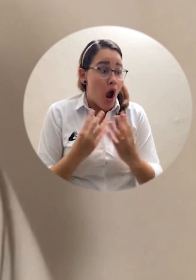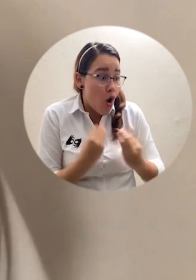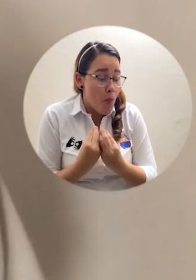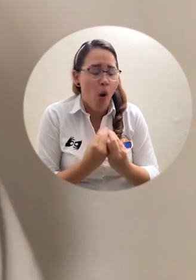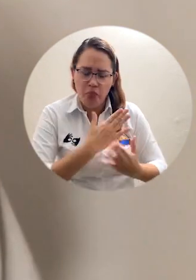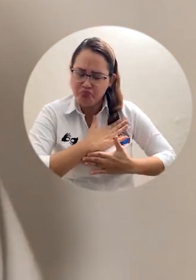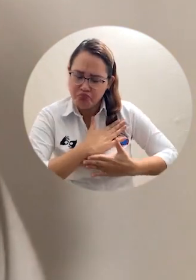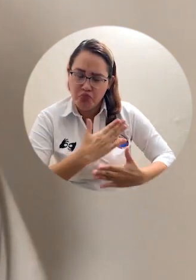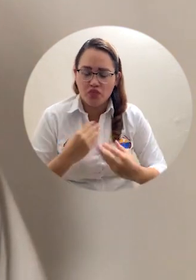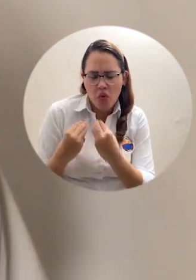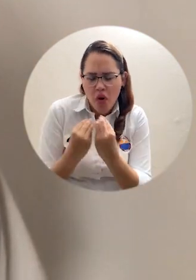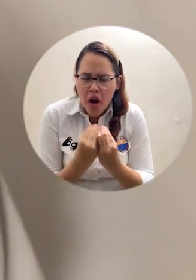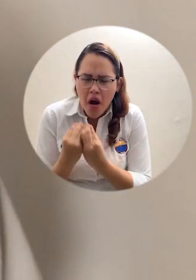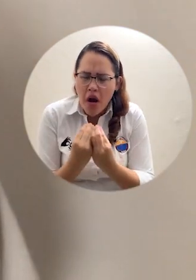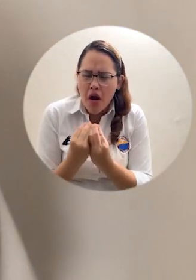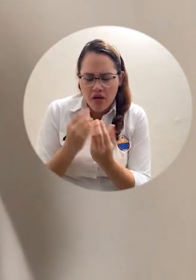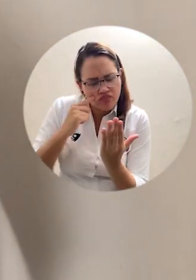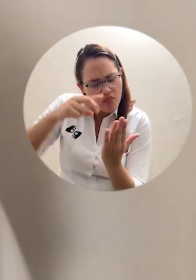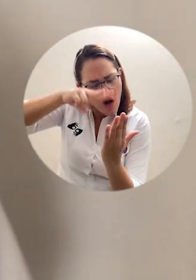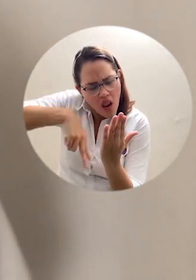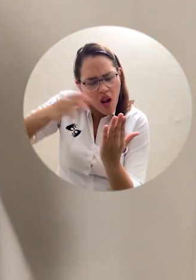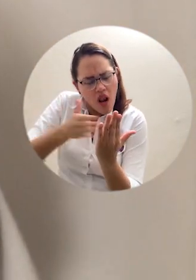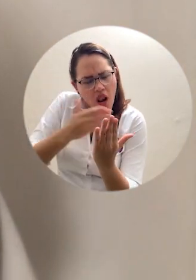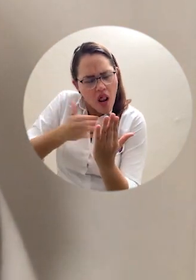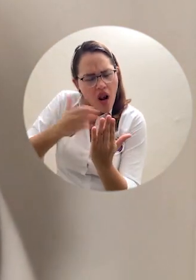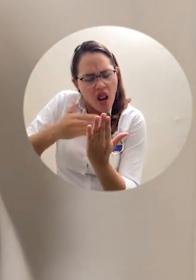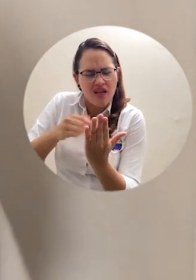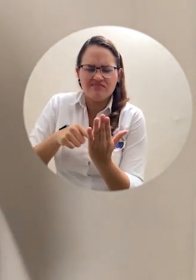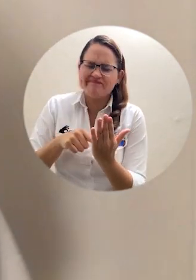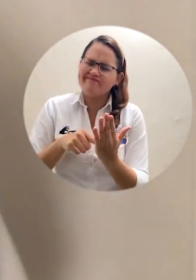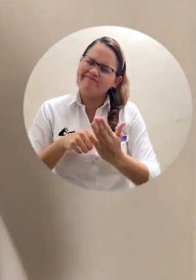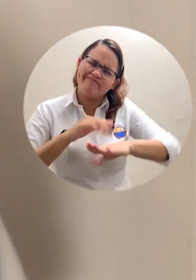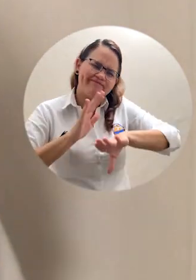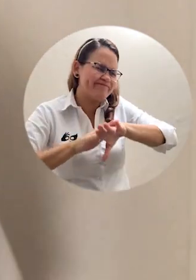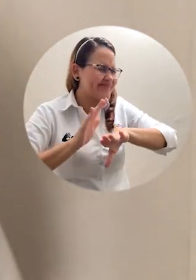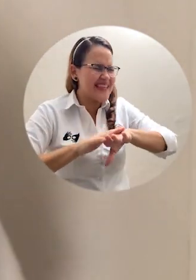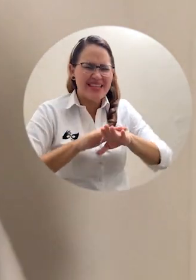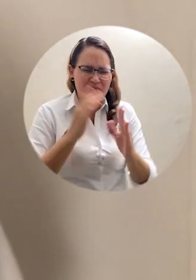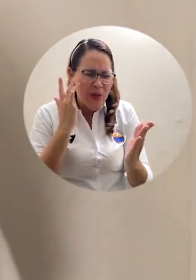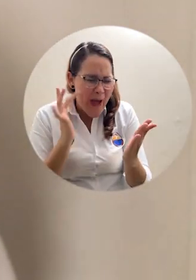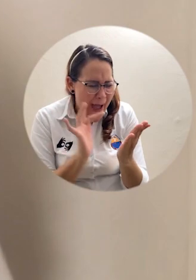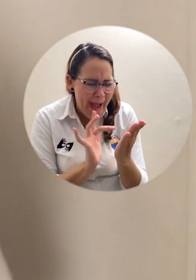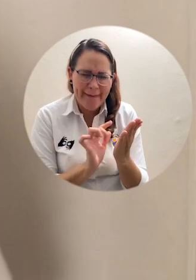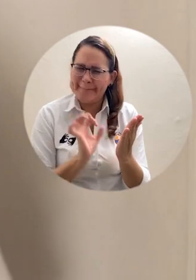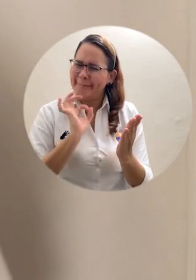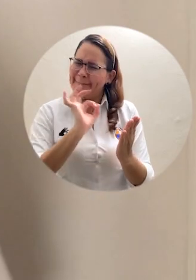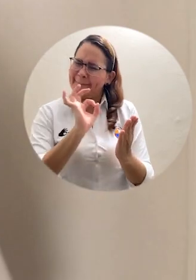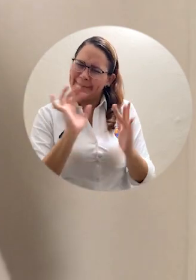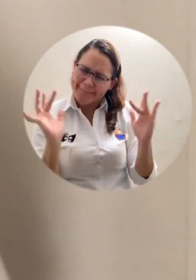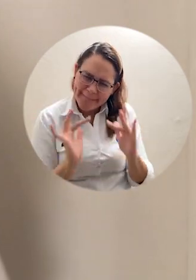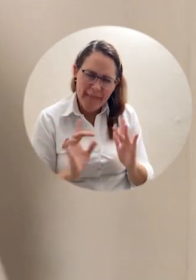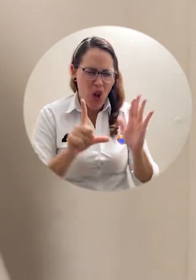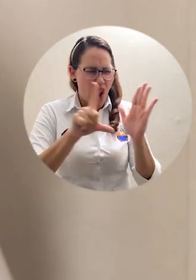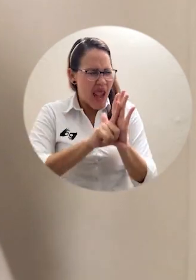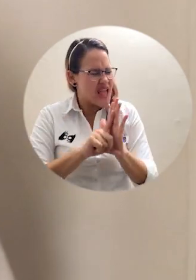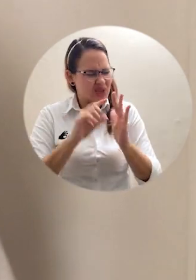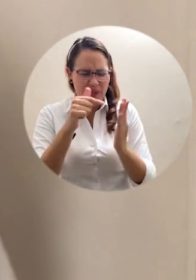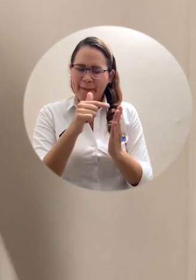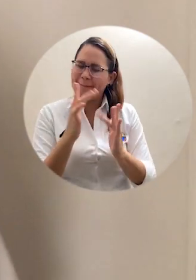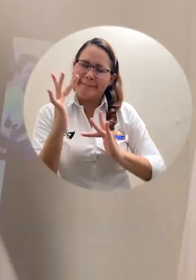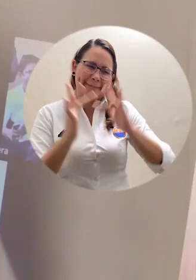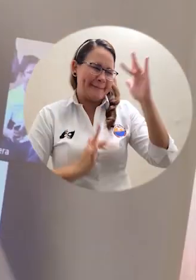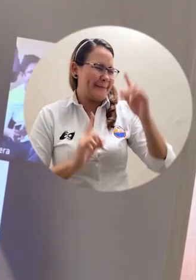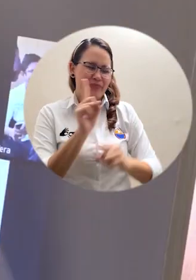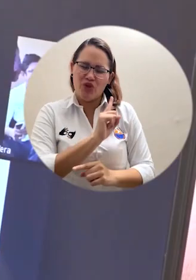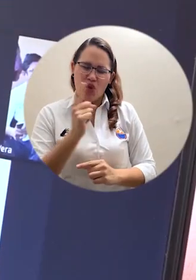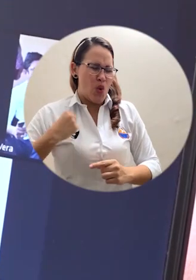la comisión concluyó que no había una viabilidad financiera ni jurídica en la propuesta que se había hecho, por